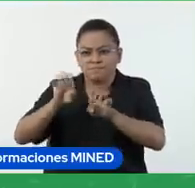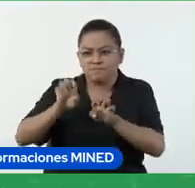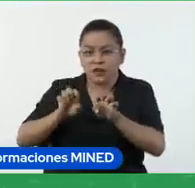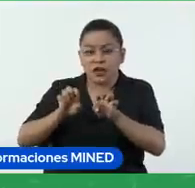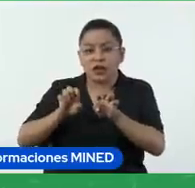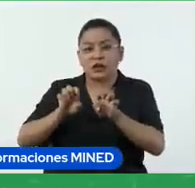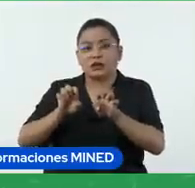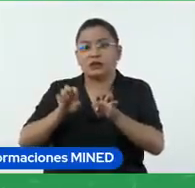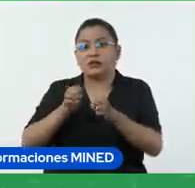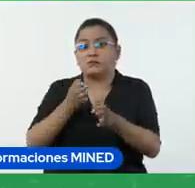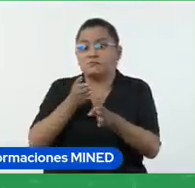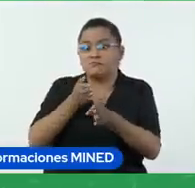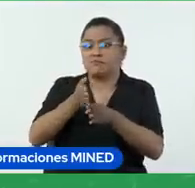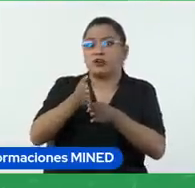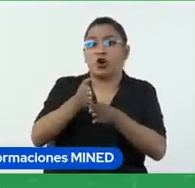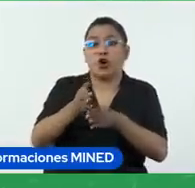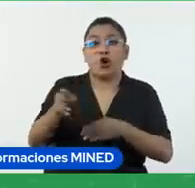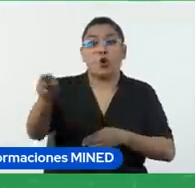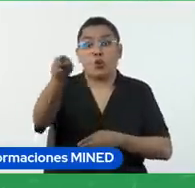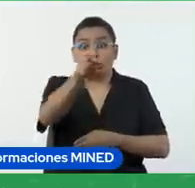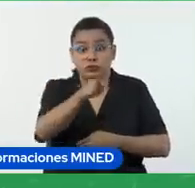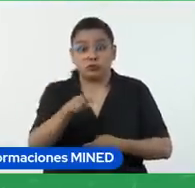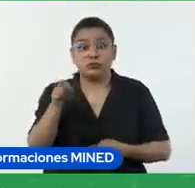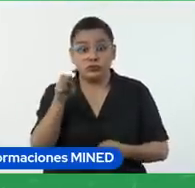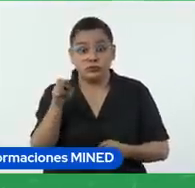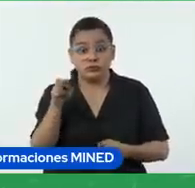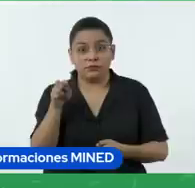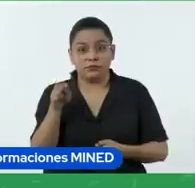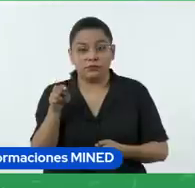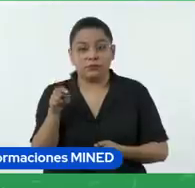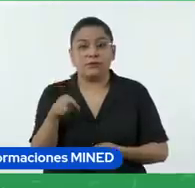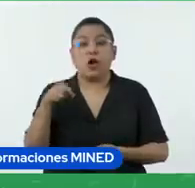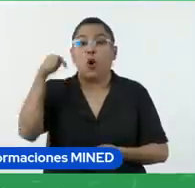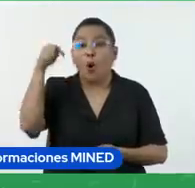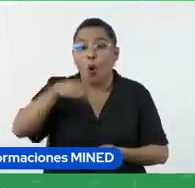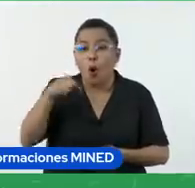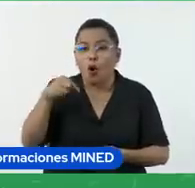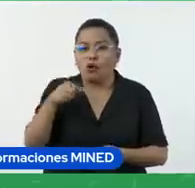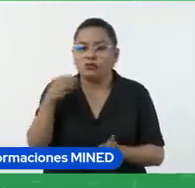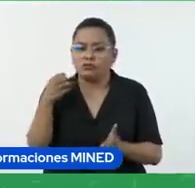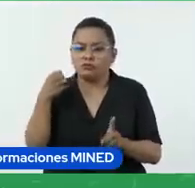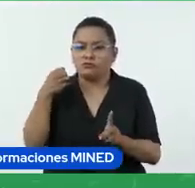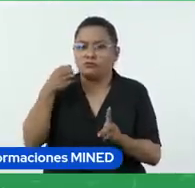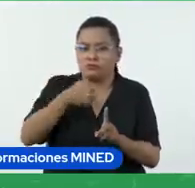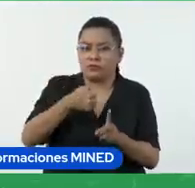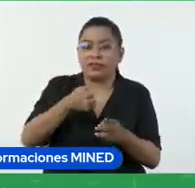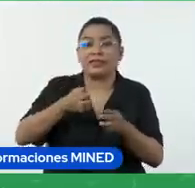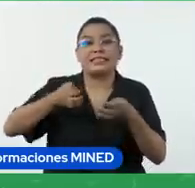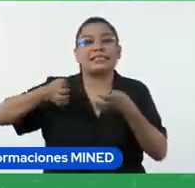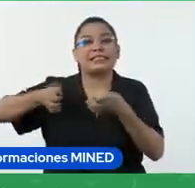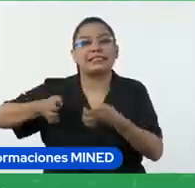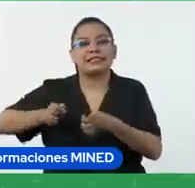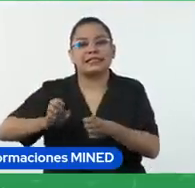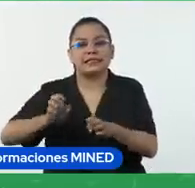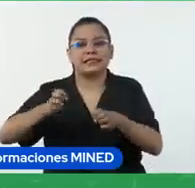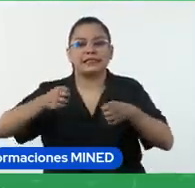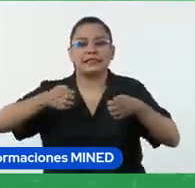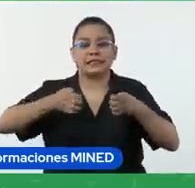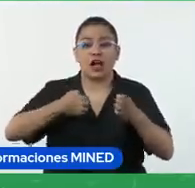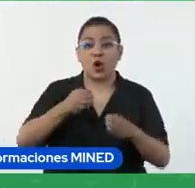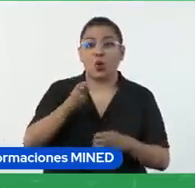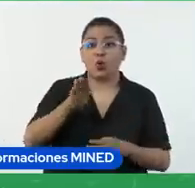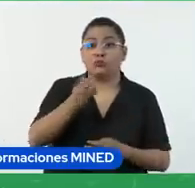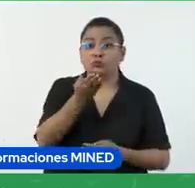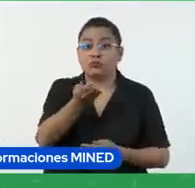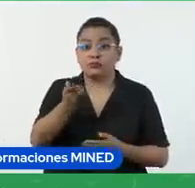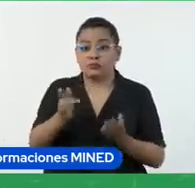son ustedes. Lo que revisaremos hoy va más enfocado a estrategias utilizando herramientas digitales.